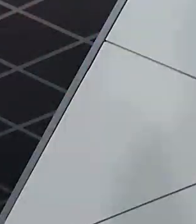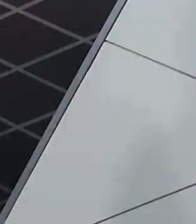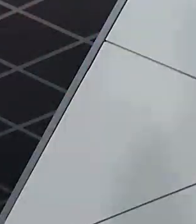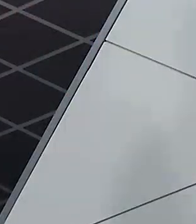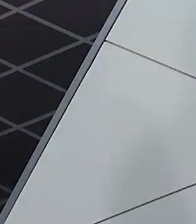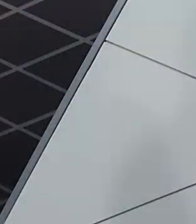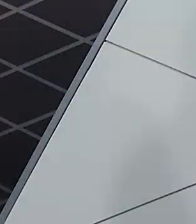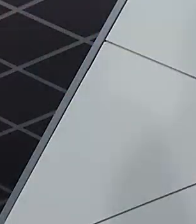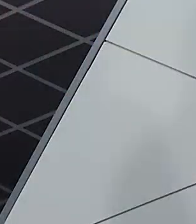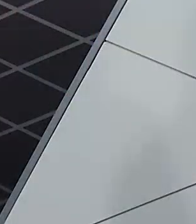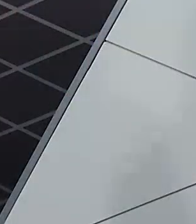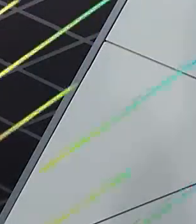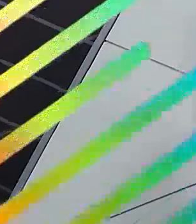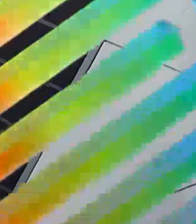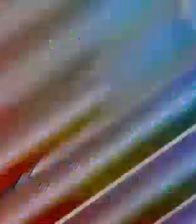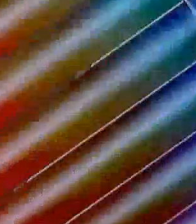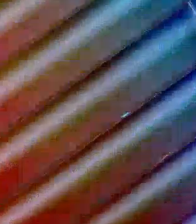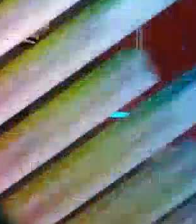Bío-bío.